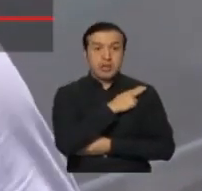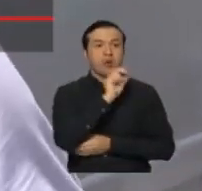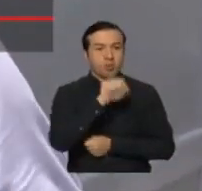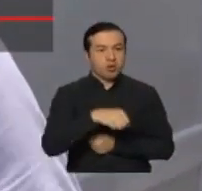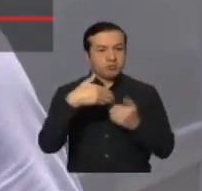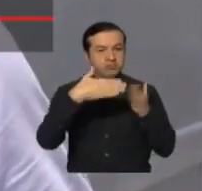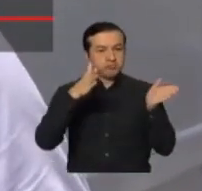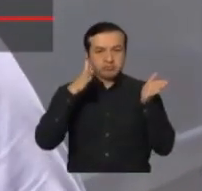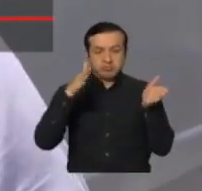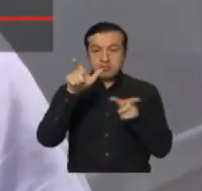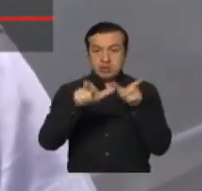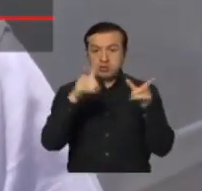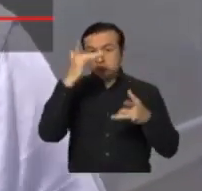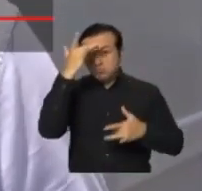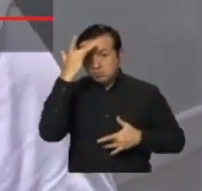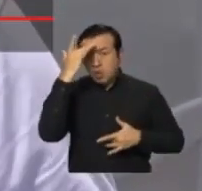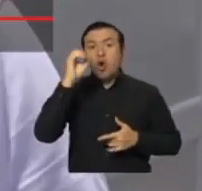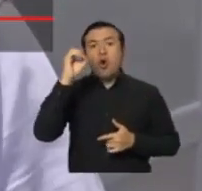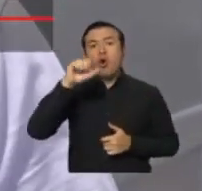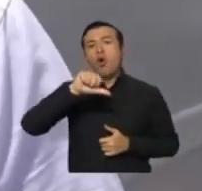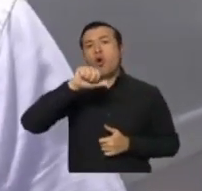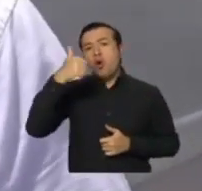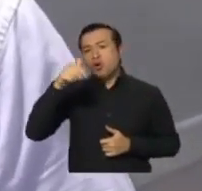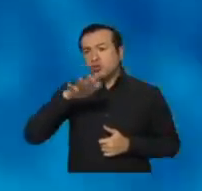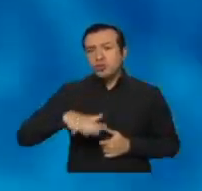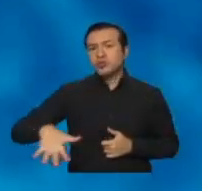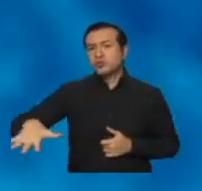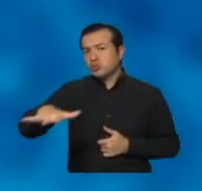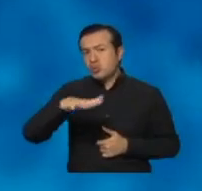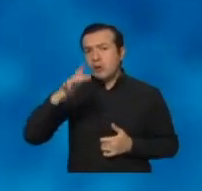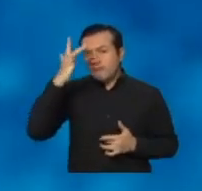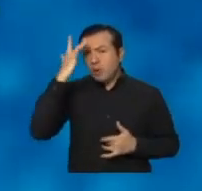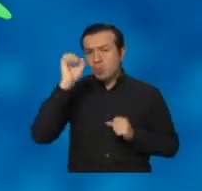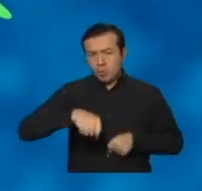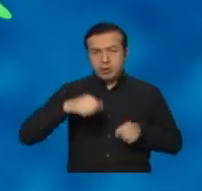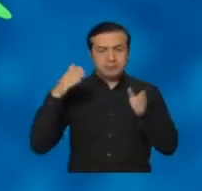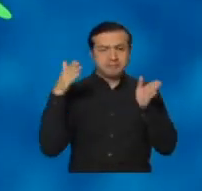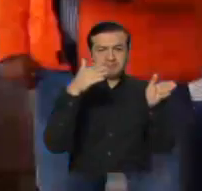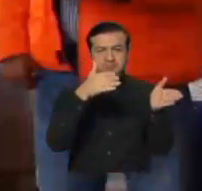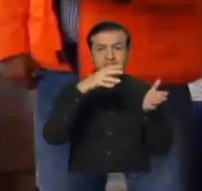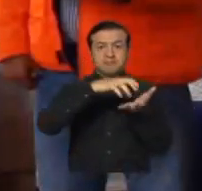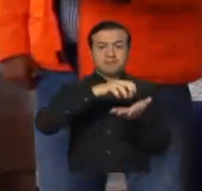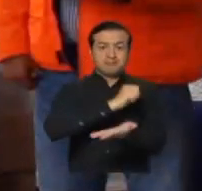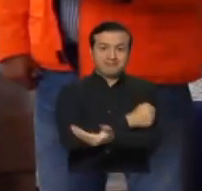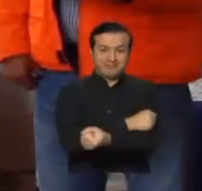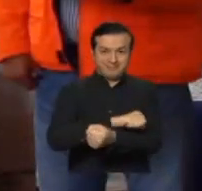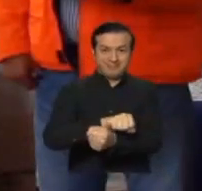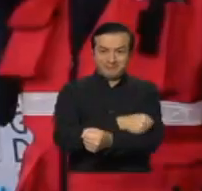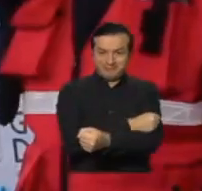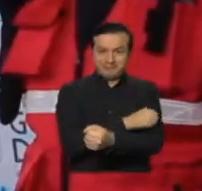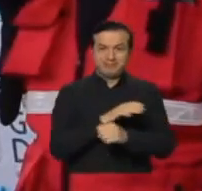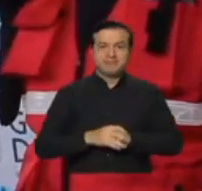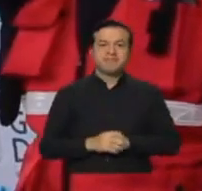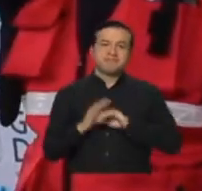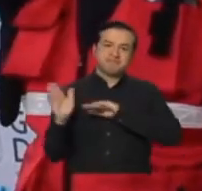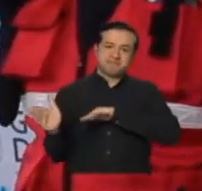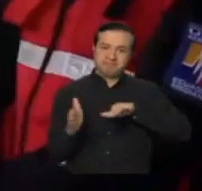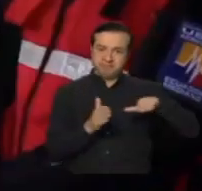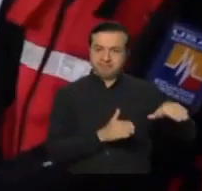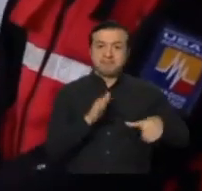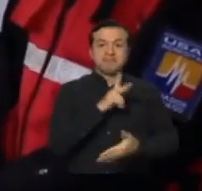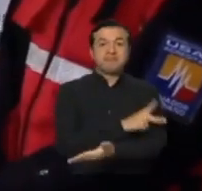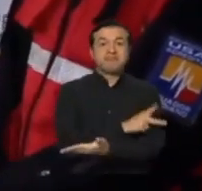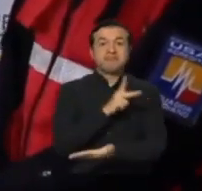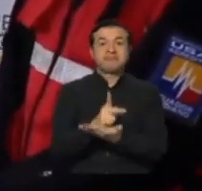pacientes, no solamente de COVID-19, sino pacientes de todo el cantón de San Borondón. Pichincha. Alexandra Ocle es titular del Servicio Nacional de